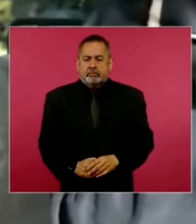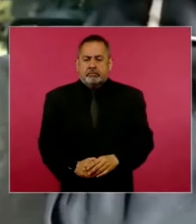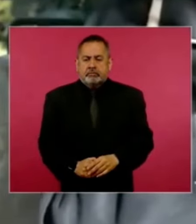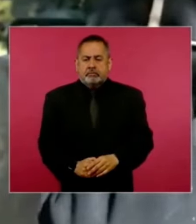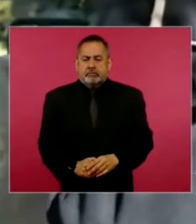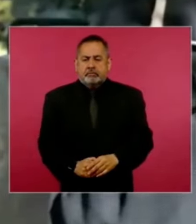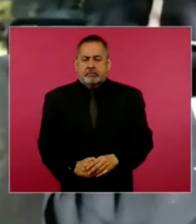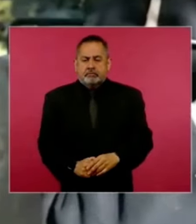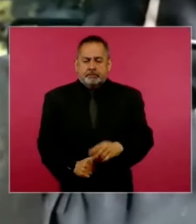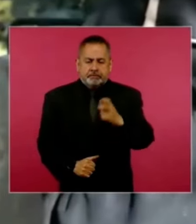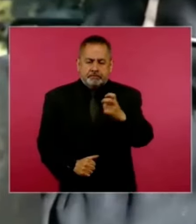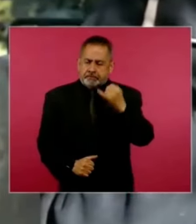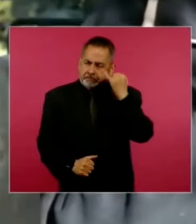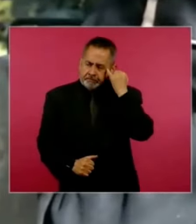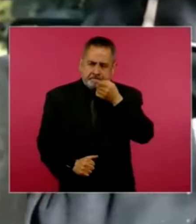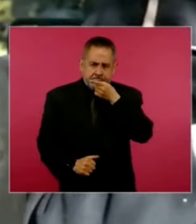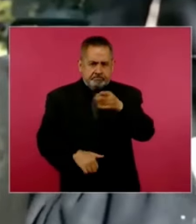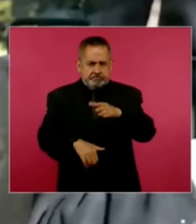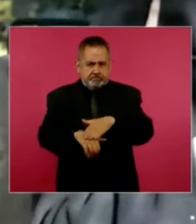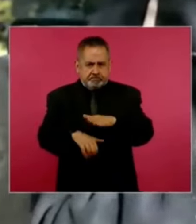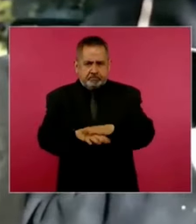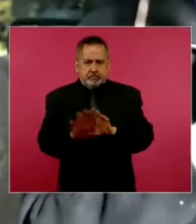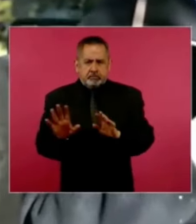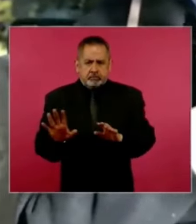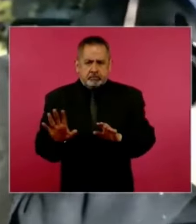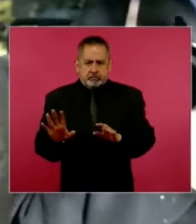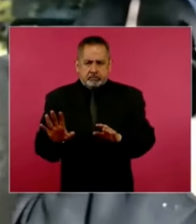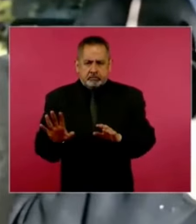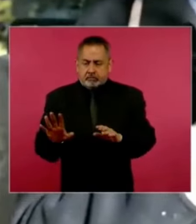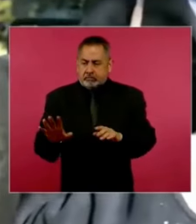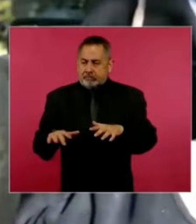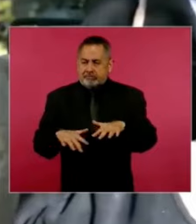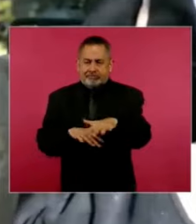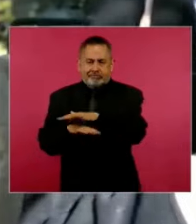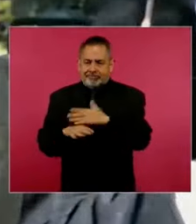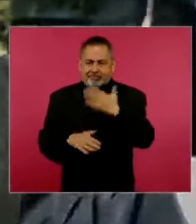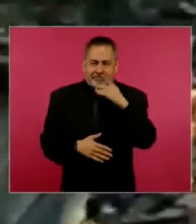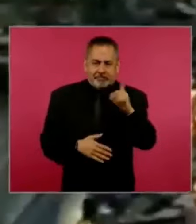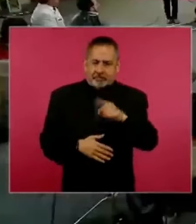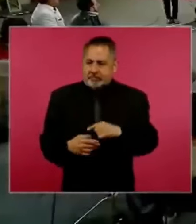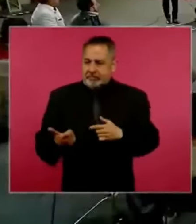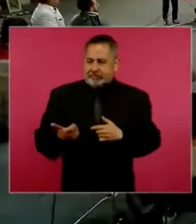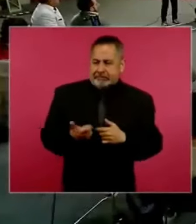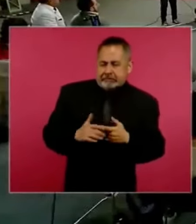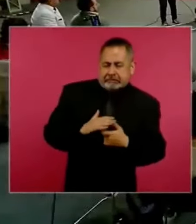Con esa declaración, las condiciones no eran muy buenas para que me ofrecieran nada.